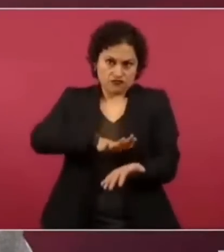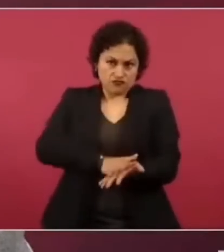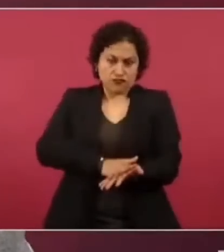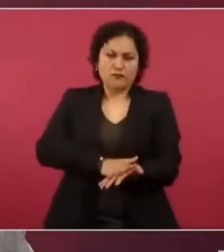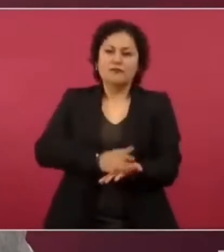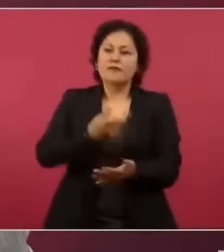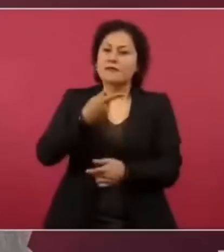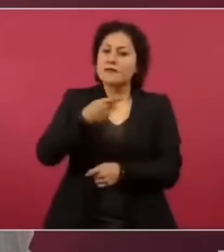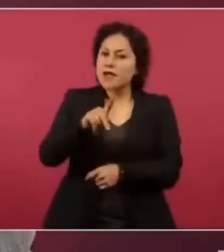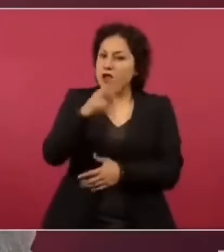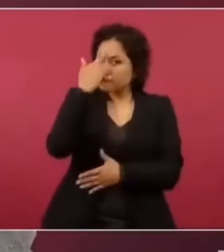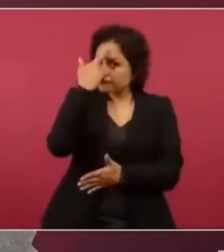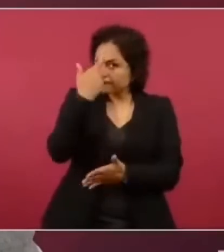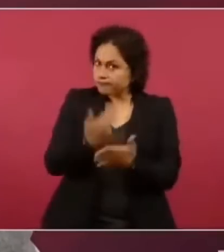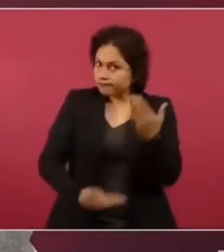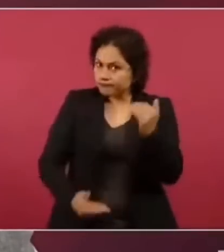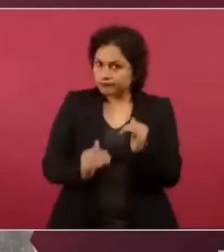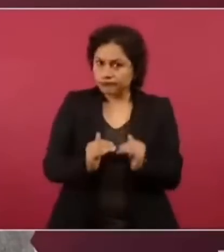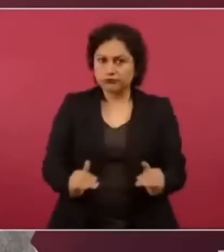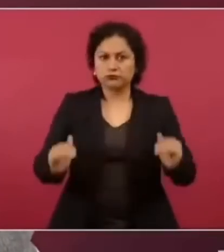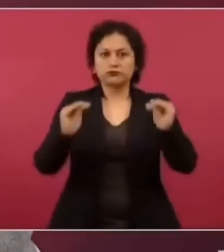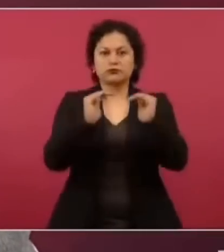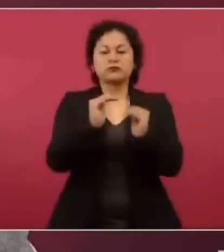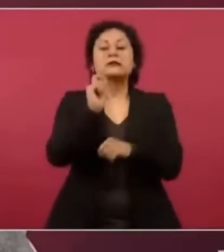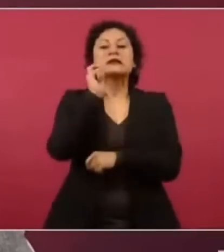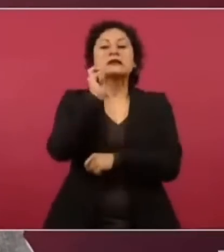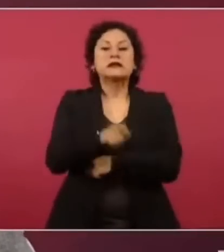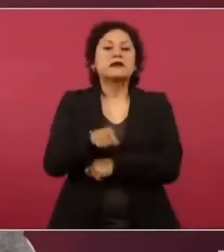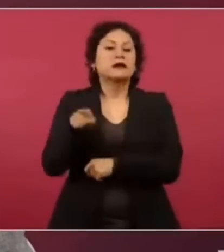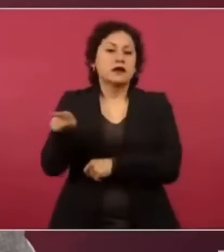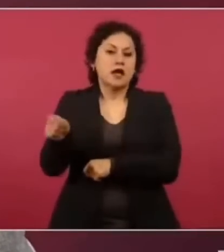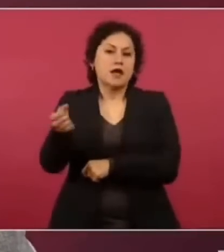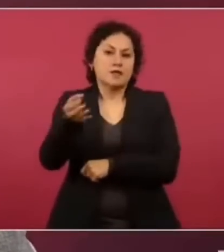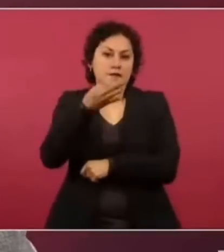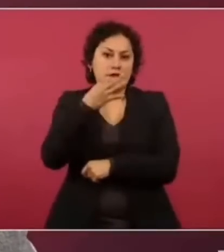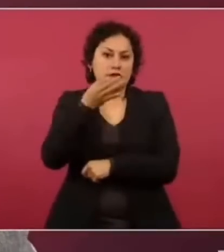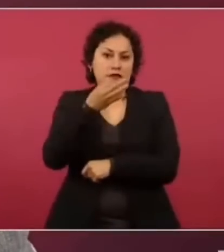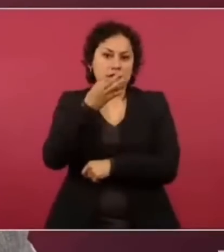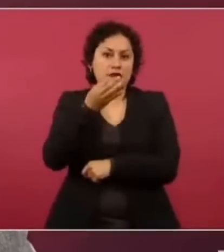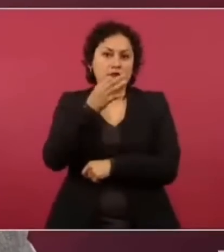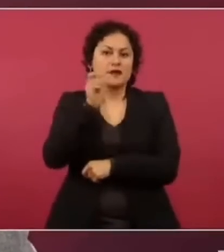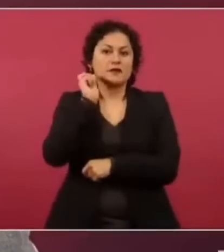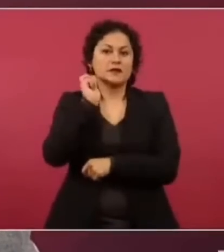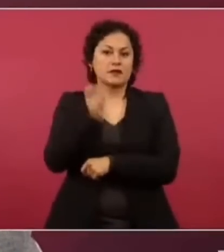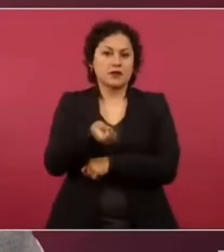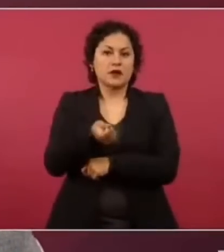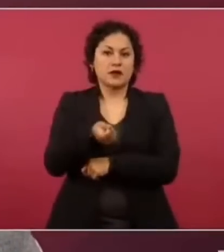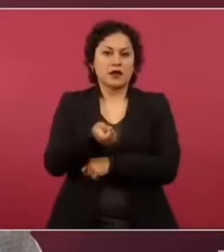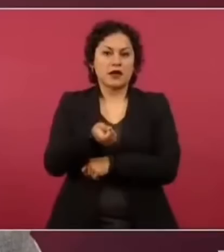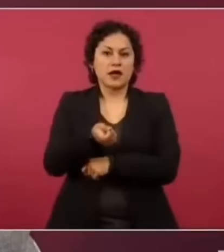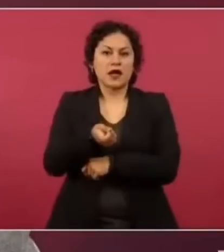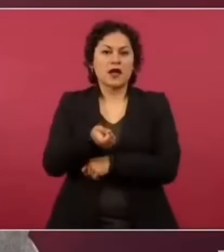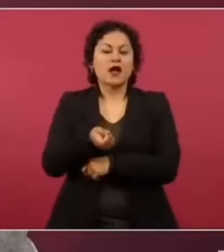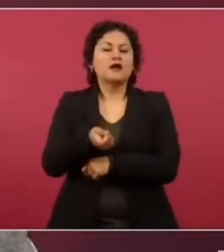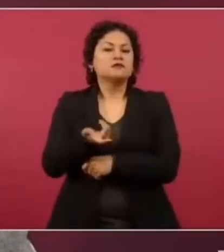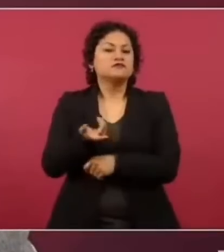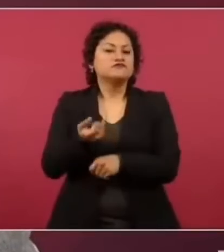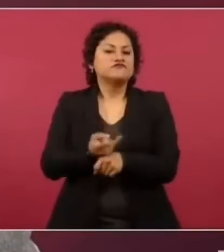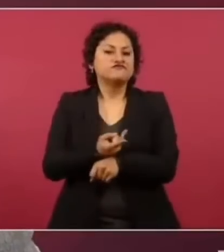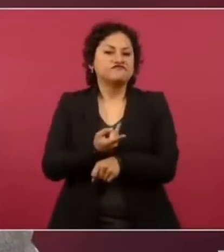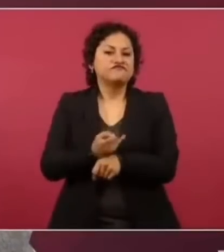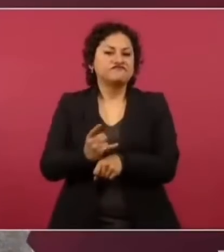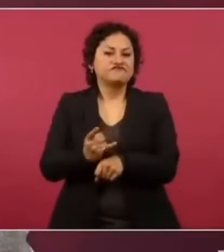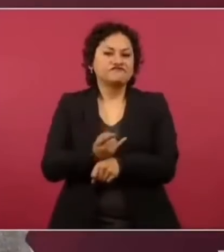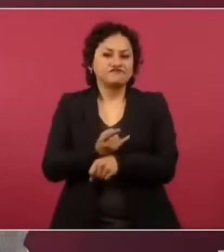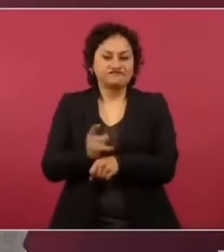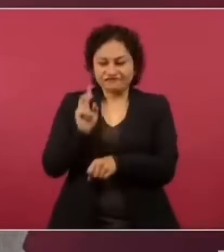El sótano 2, ya que el medicamento se benefició de una vigilancia permisiva a las constantes